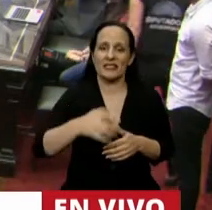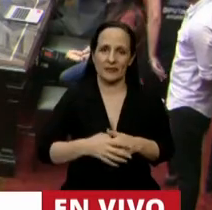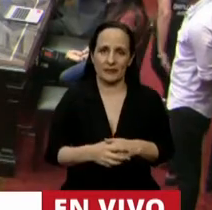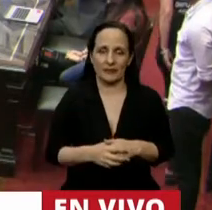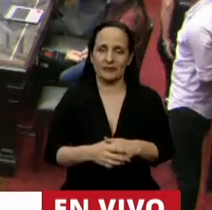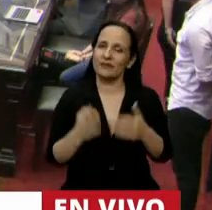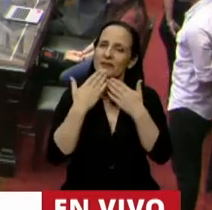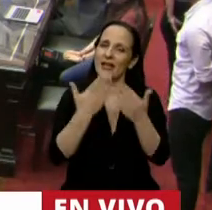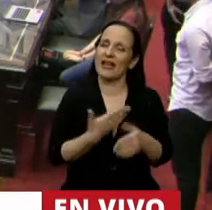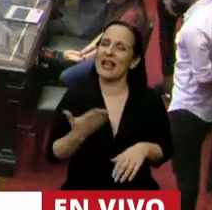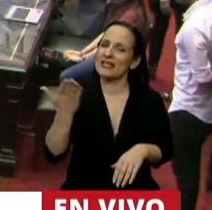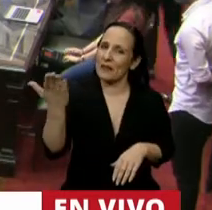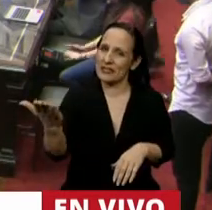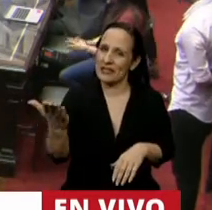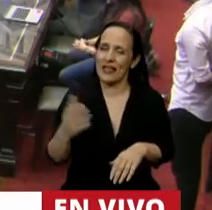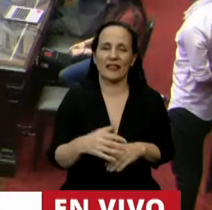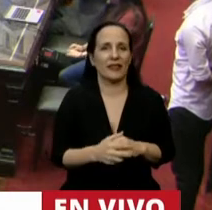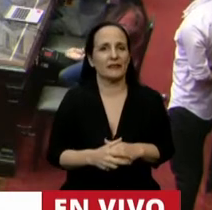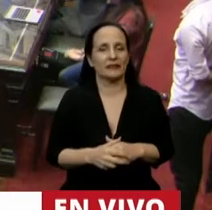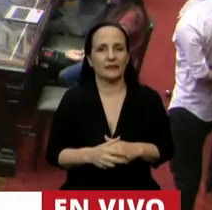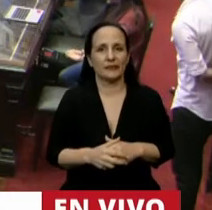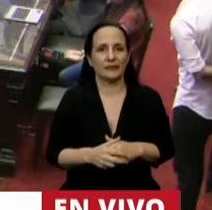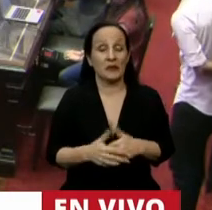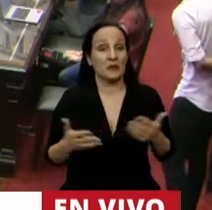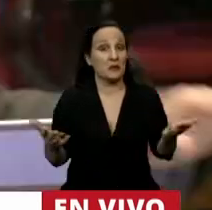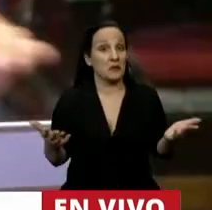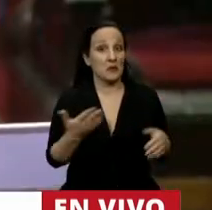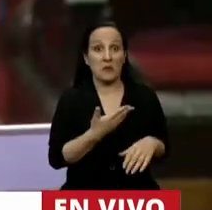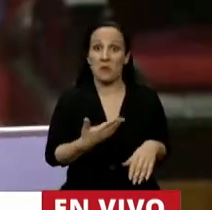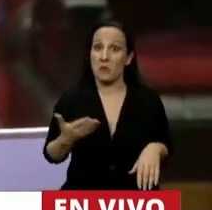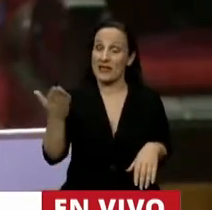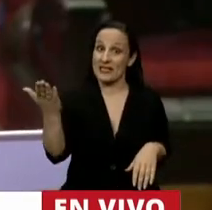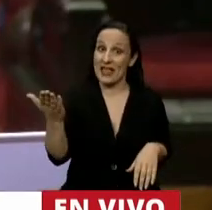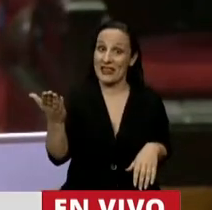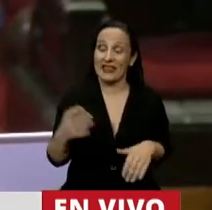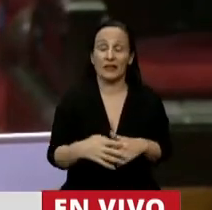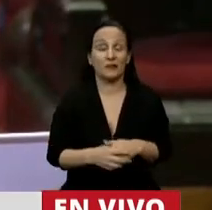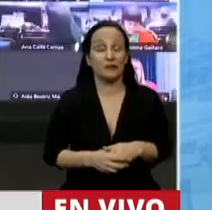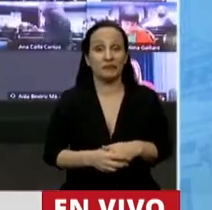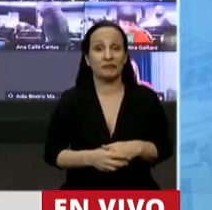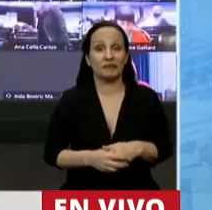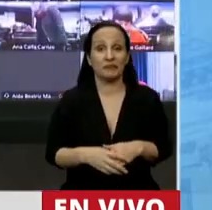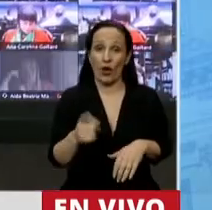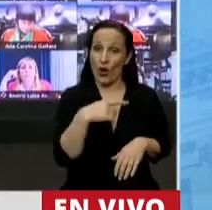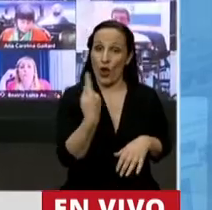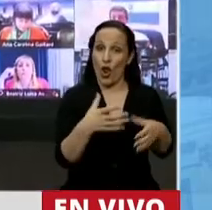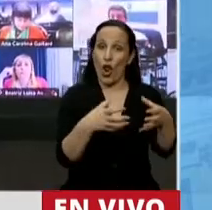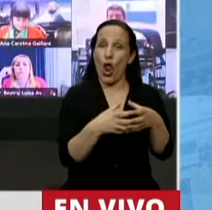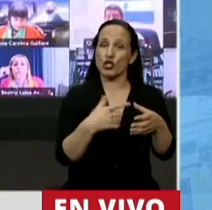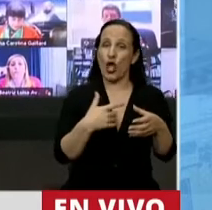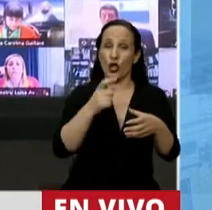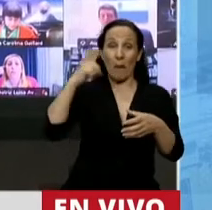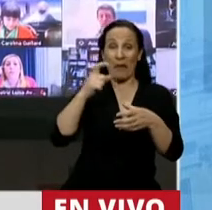Gracias señor presidente. Señor presidente, nosotros no tiramos